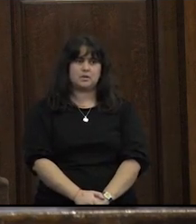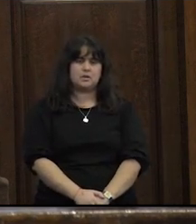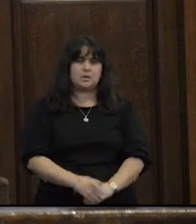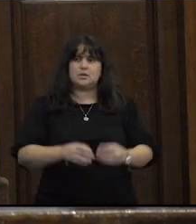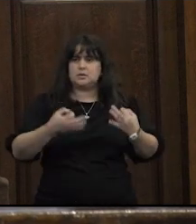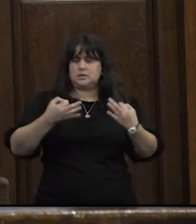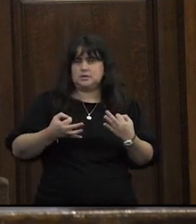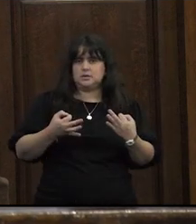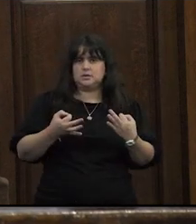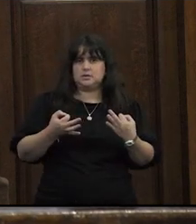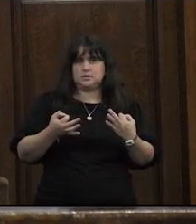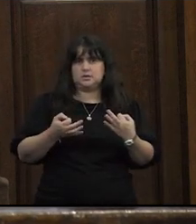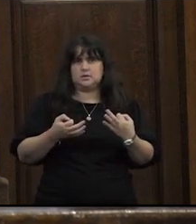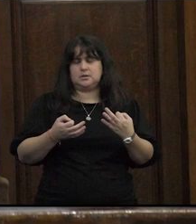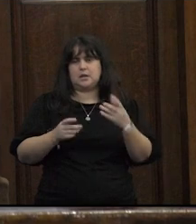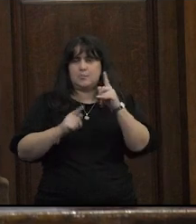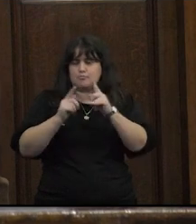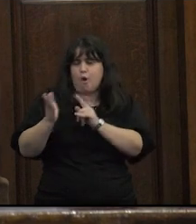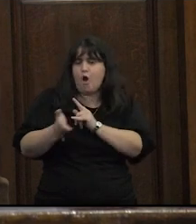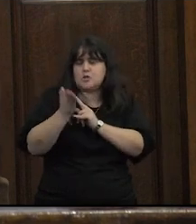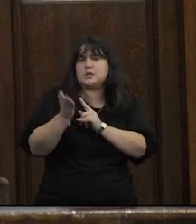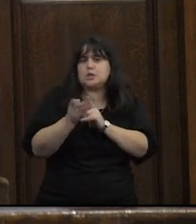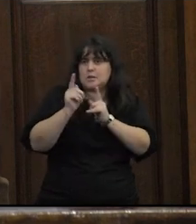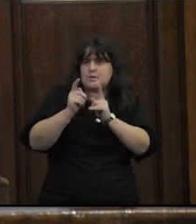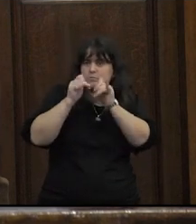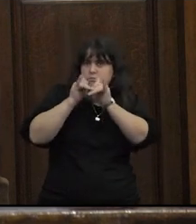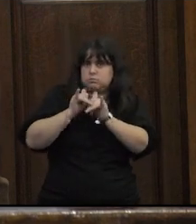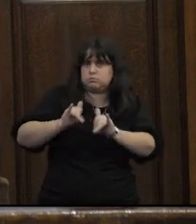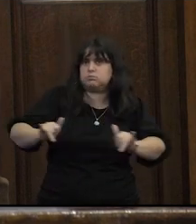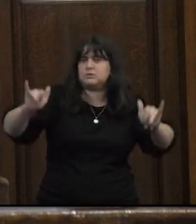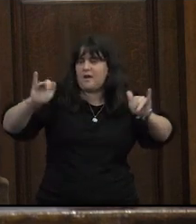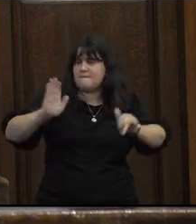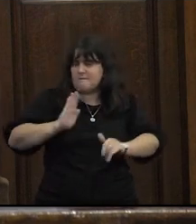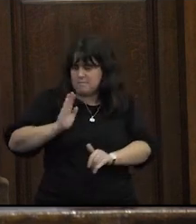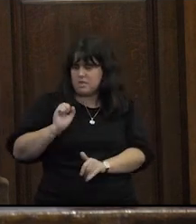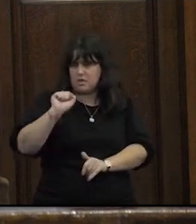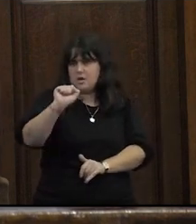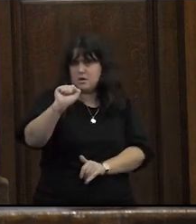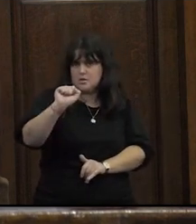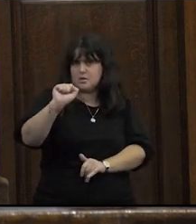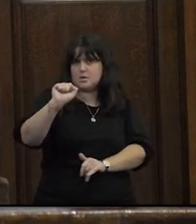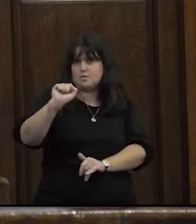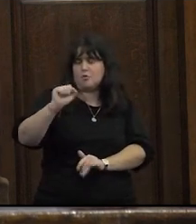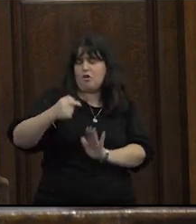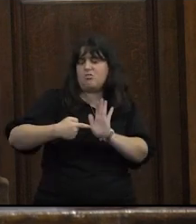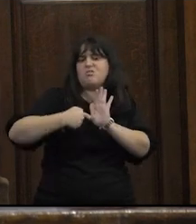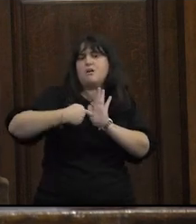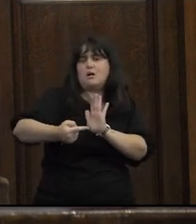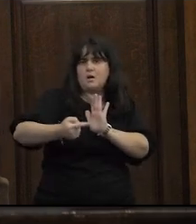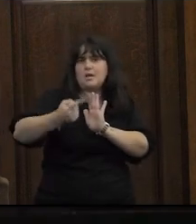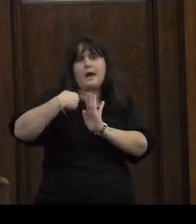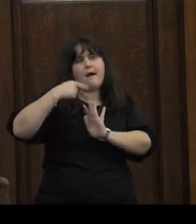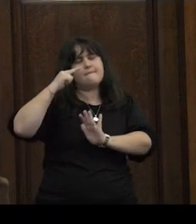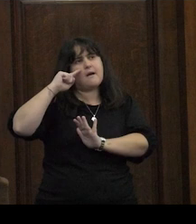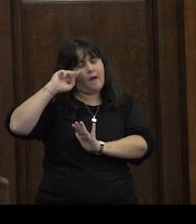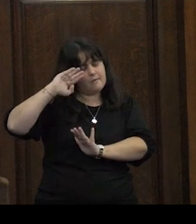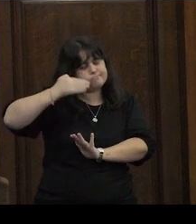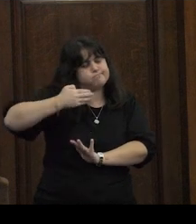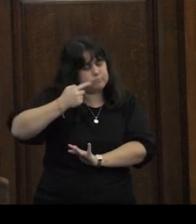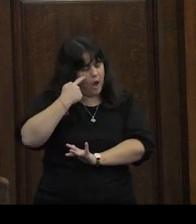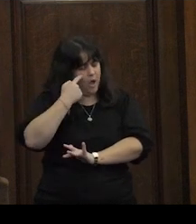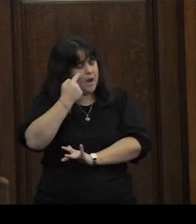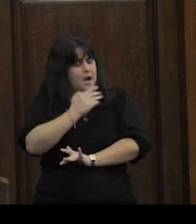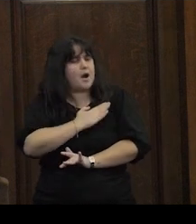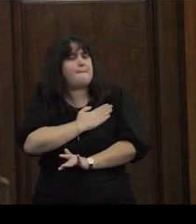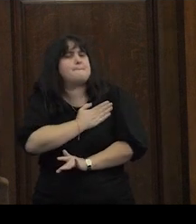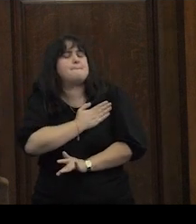Si bien parte del proceso de popularización del feminismo sus consignas el cuestionamiento del